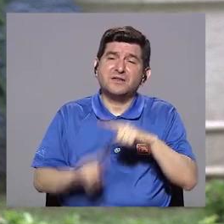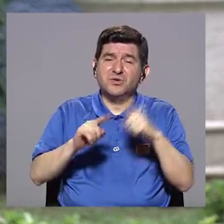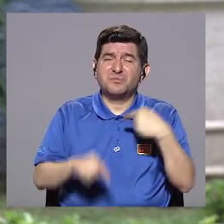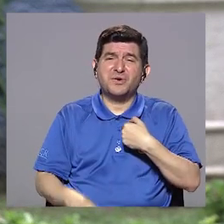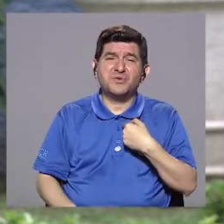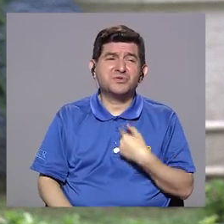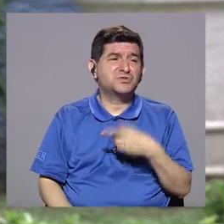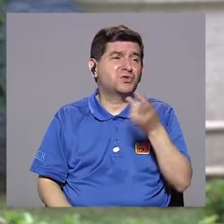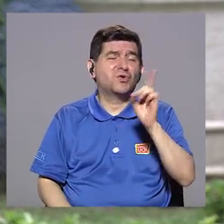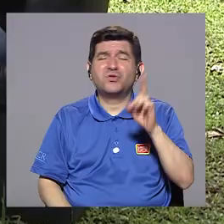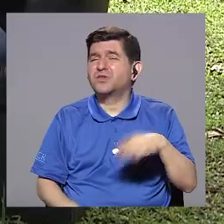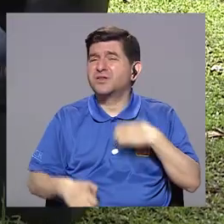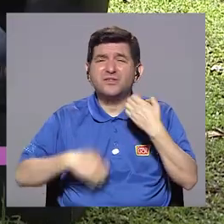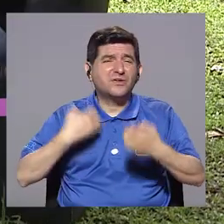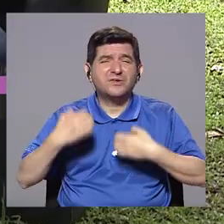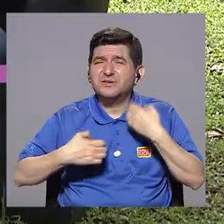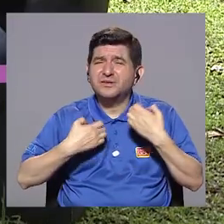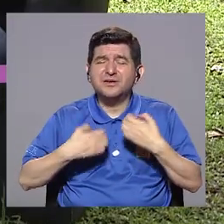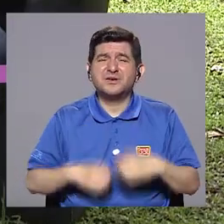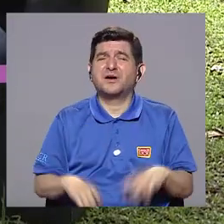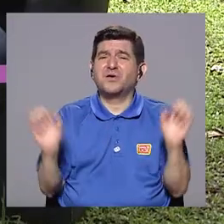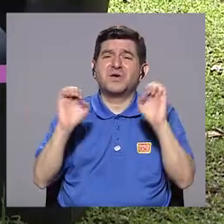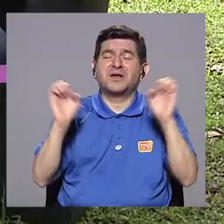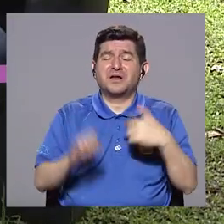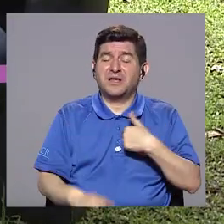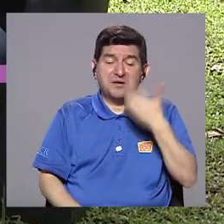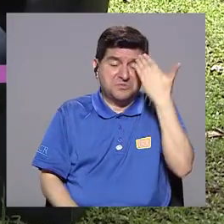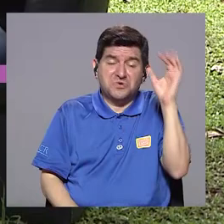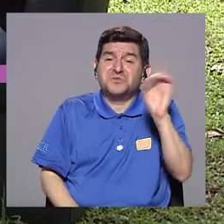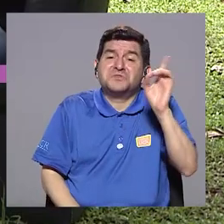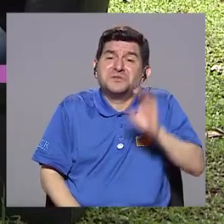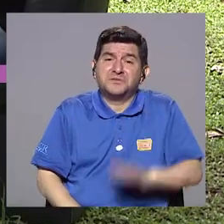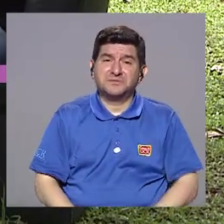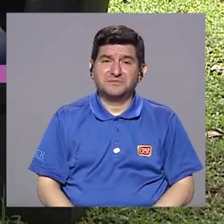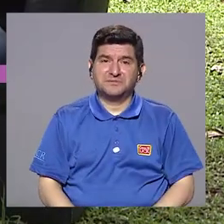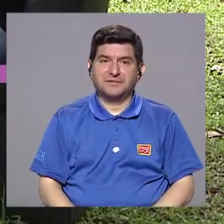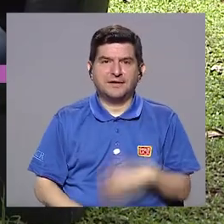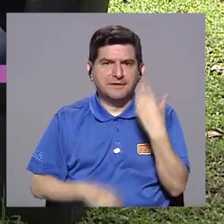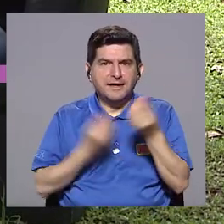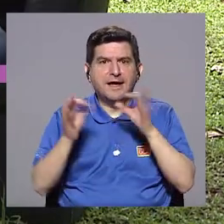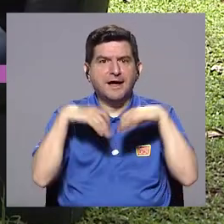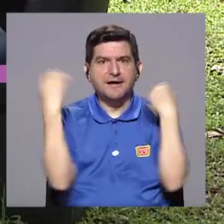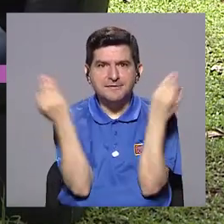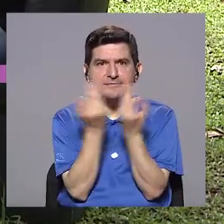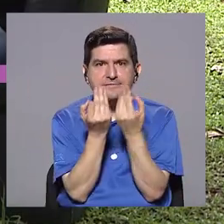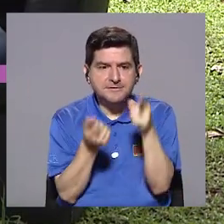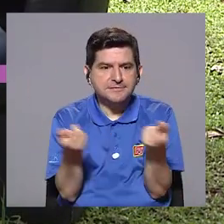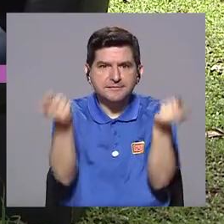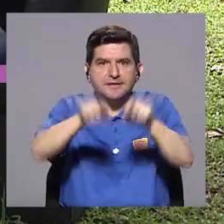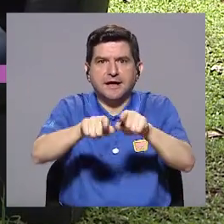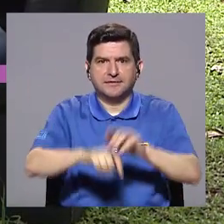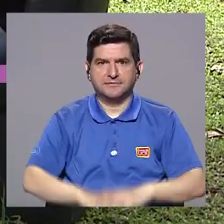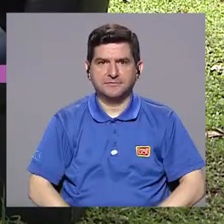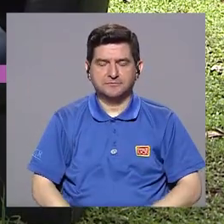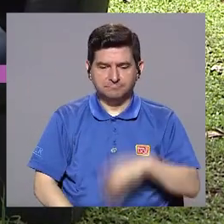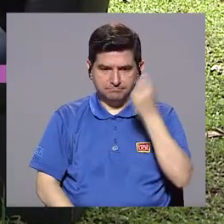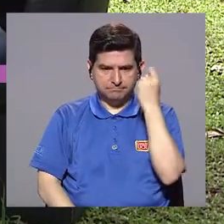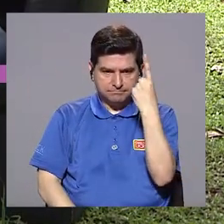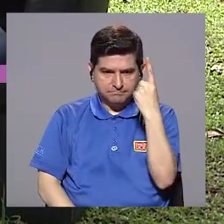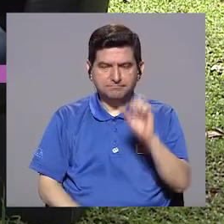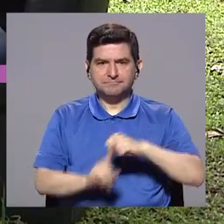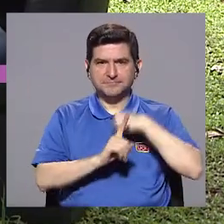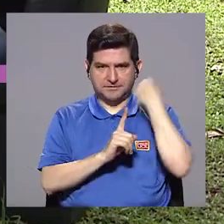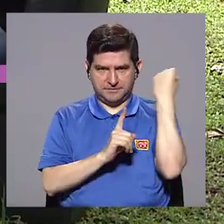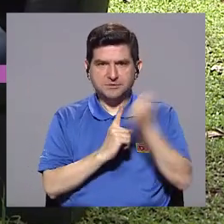pero ánimo de dónde lo saco. Si no lo tengo, no sé dónde está. Lo que tiene que hacer la familia en estos casos es entender